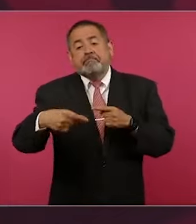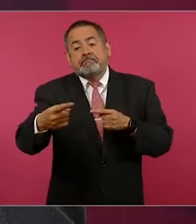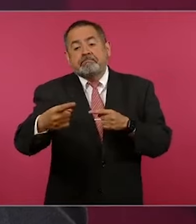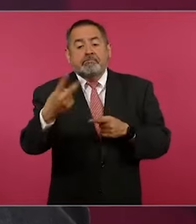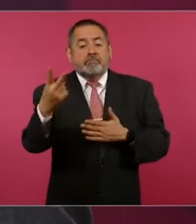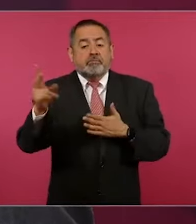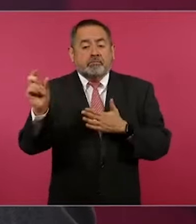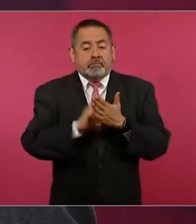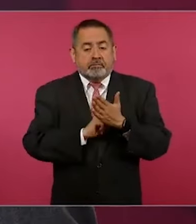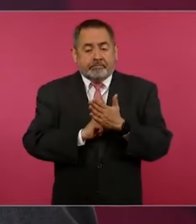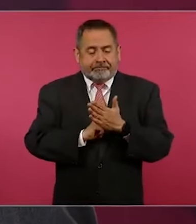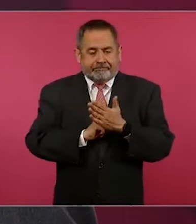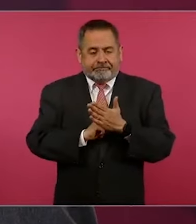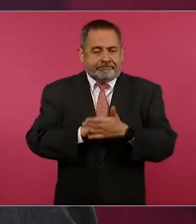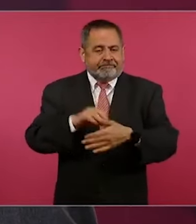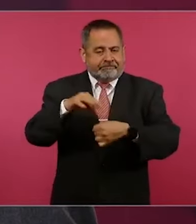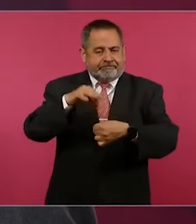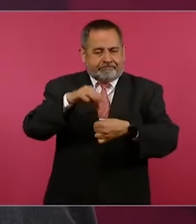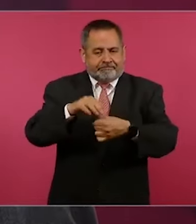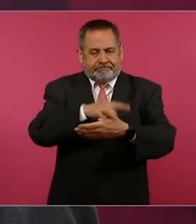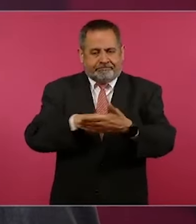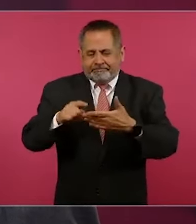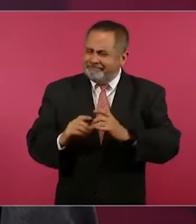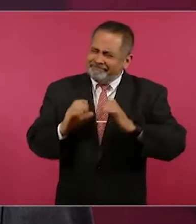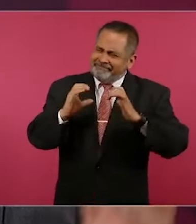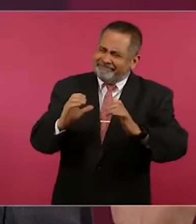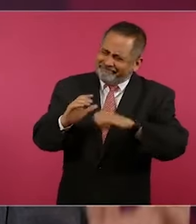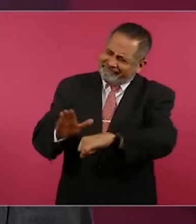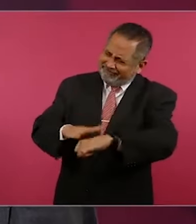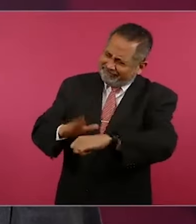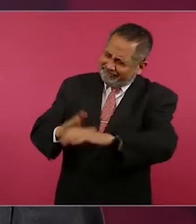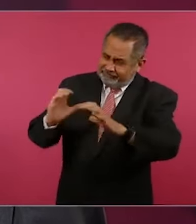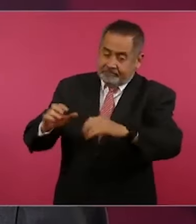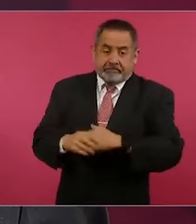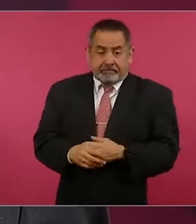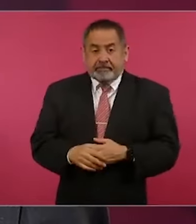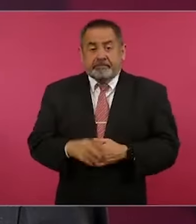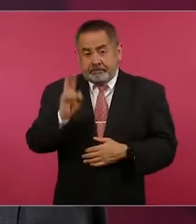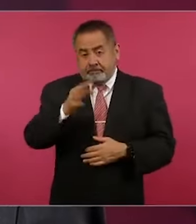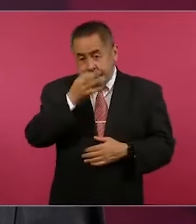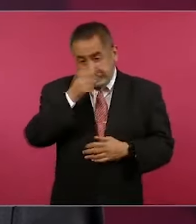porque va a estar